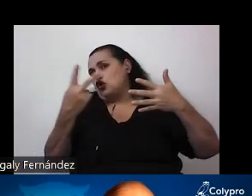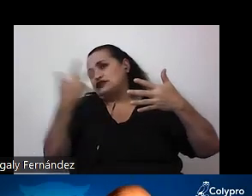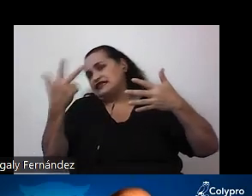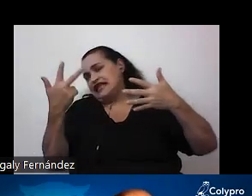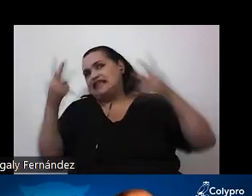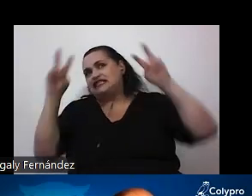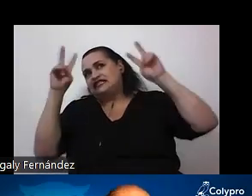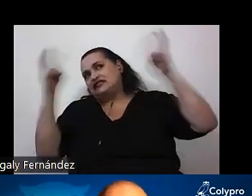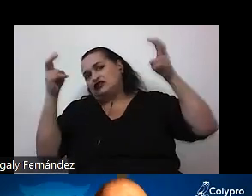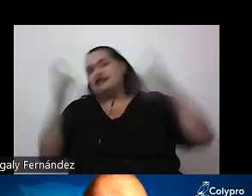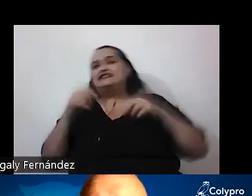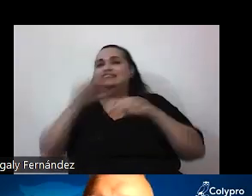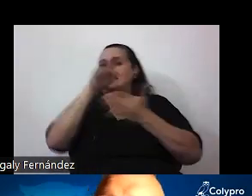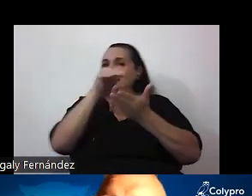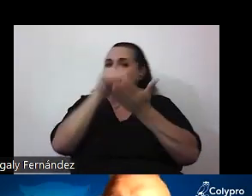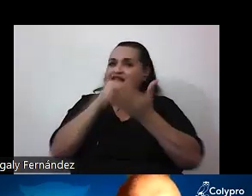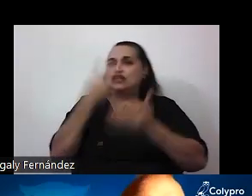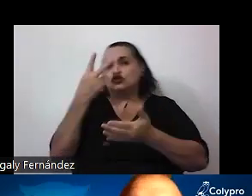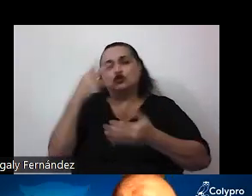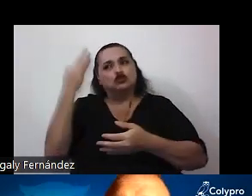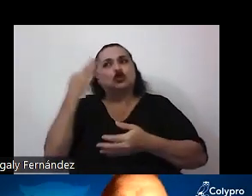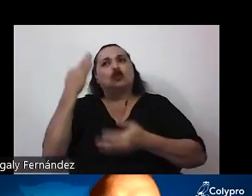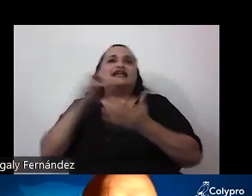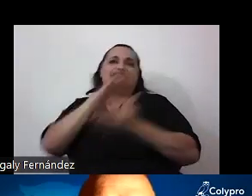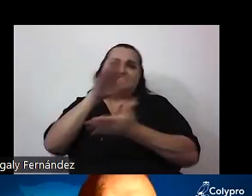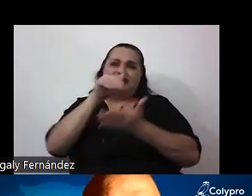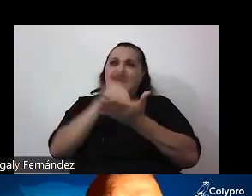tres teorías centrales entonces